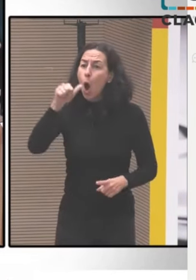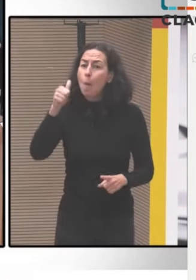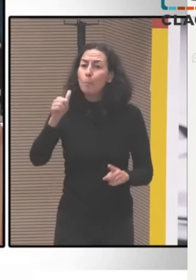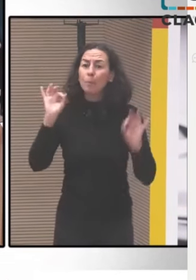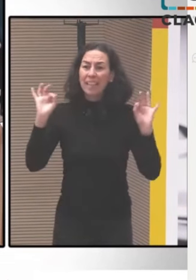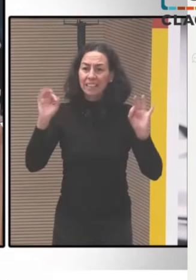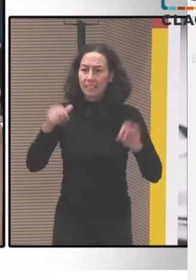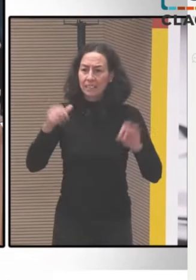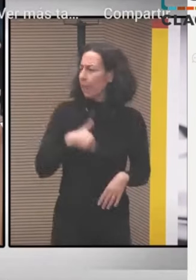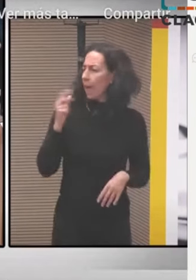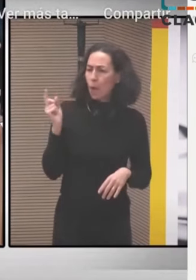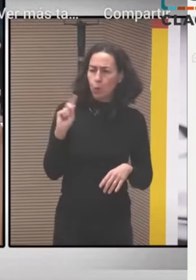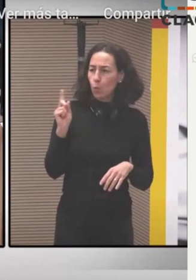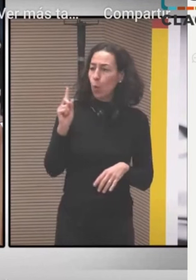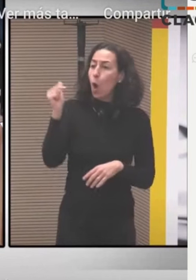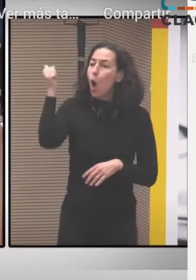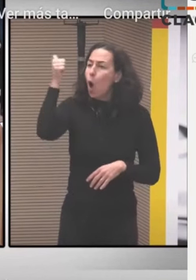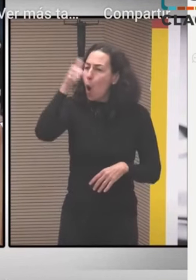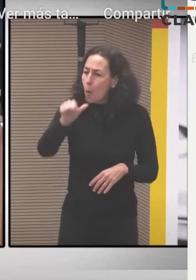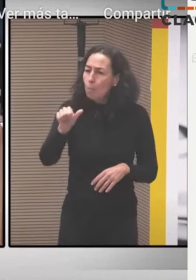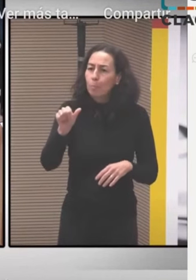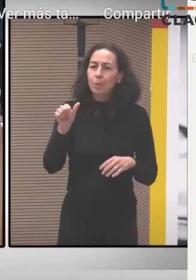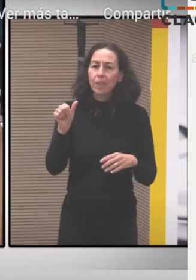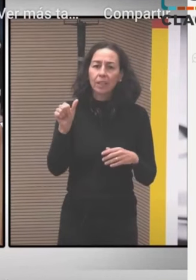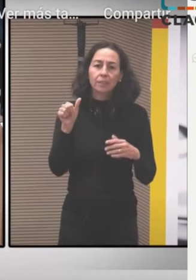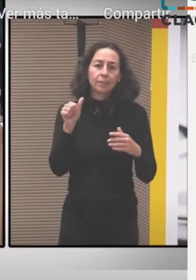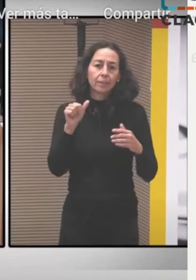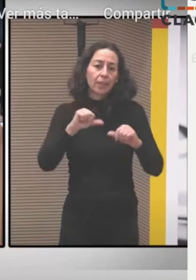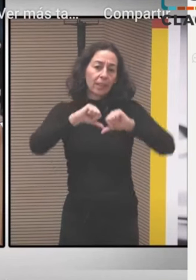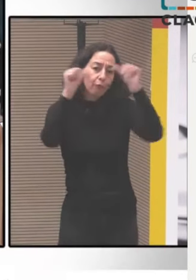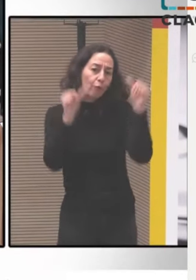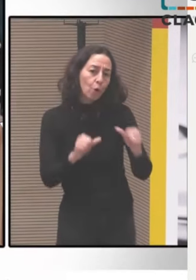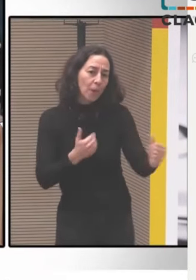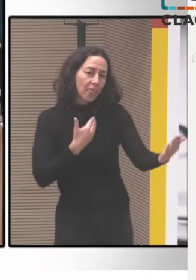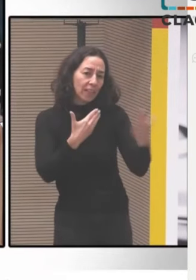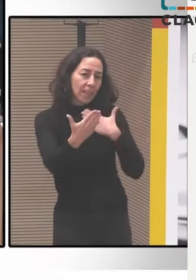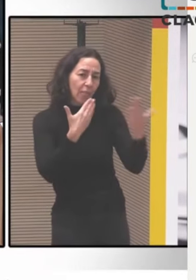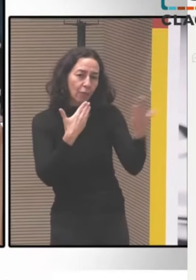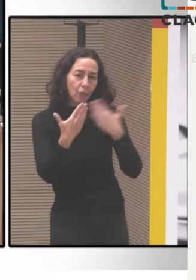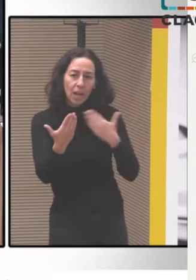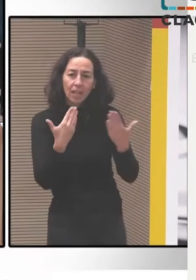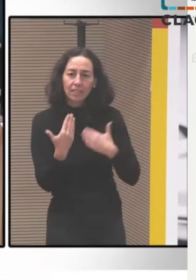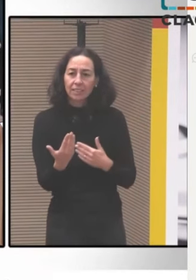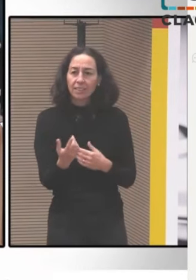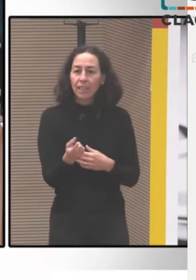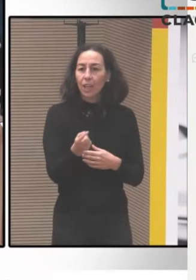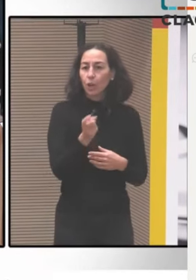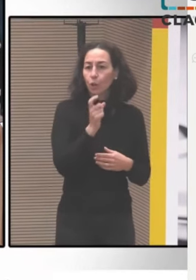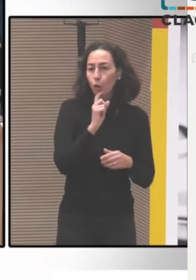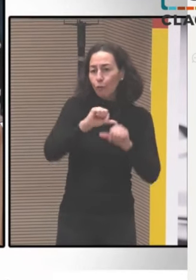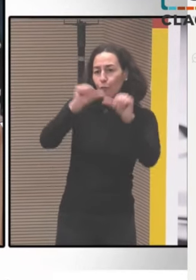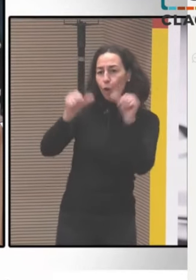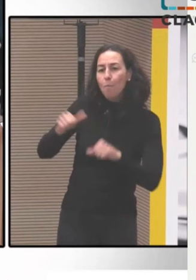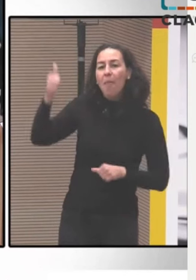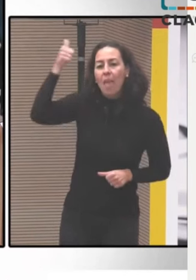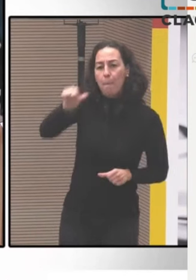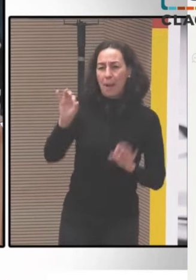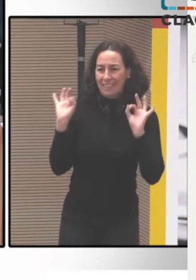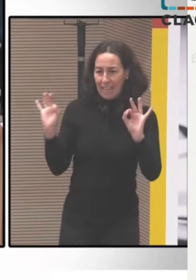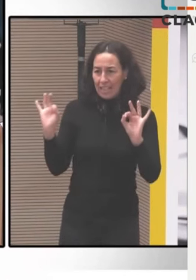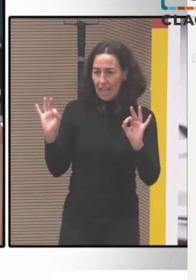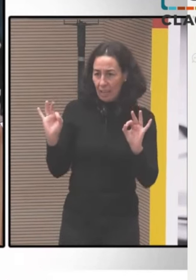torno al concepto de territorio cuerpo, que ha sido también una categoría construida por las mujeres